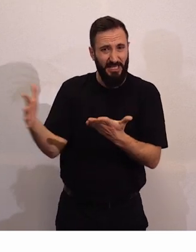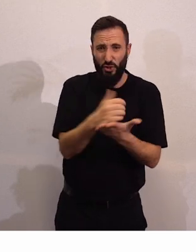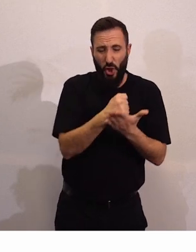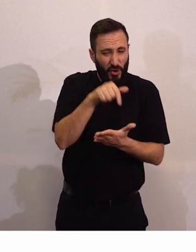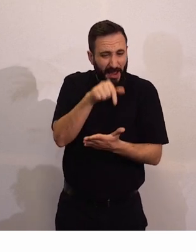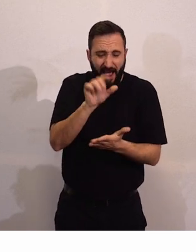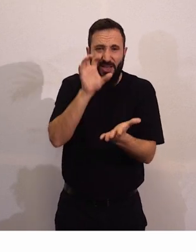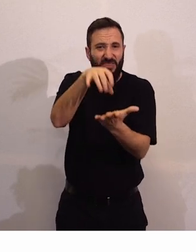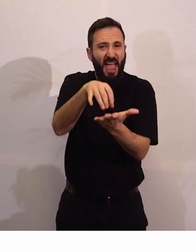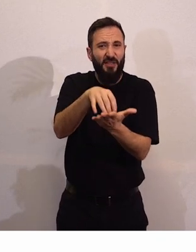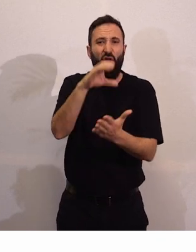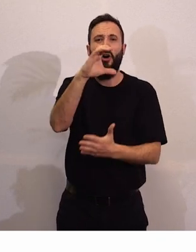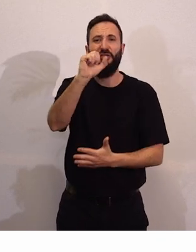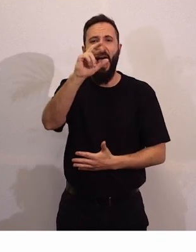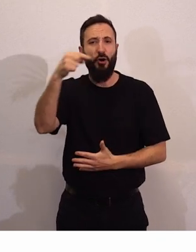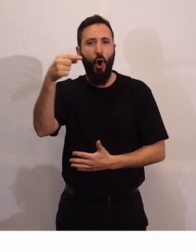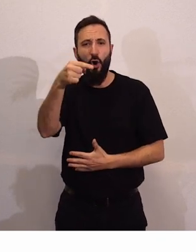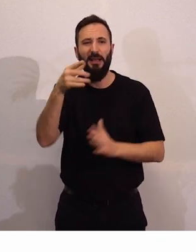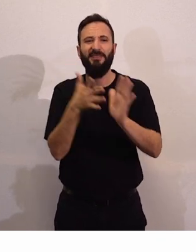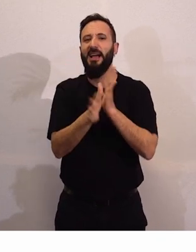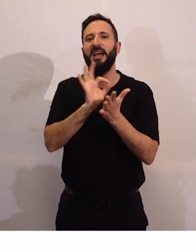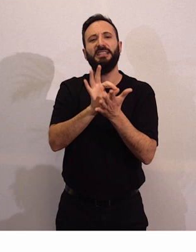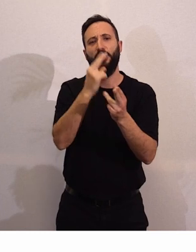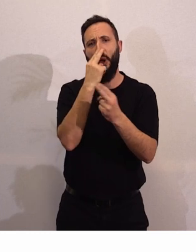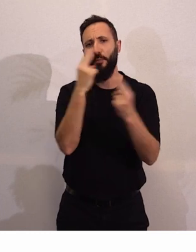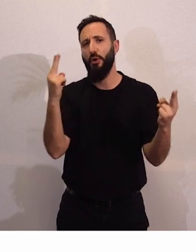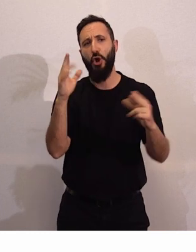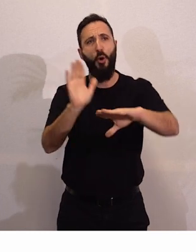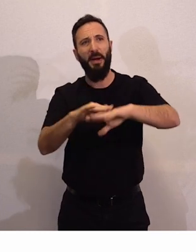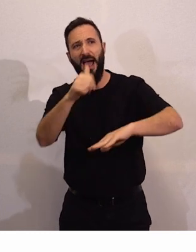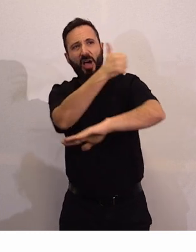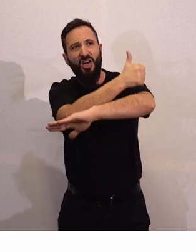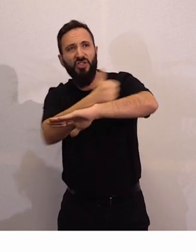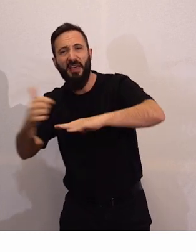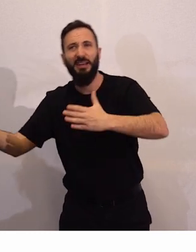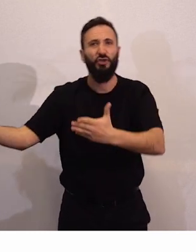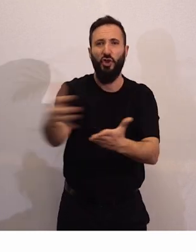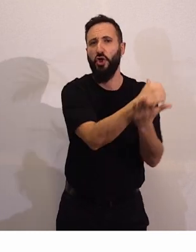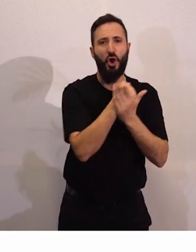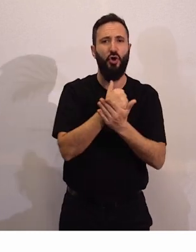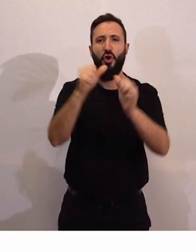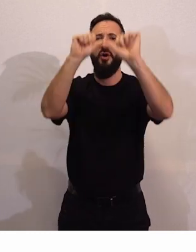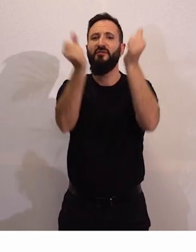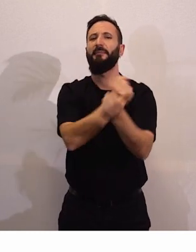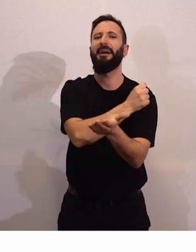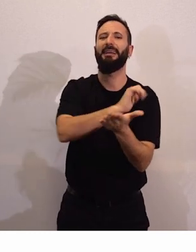servicio público y los servicios públicos llegan a toda la ciudadanía de manera gratuita y universal y